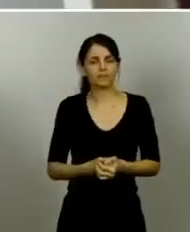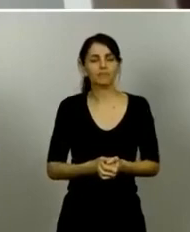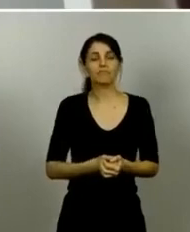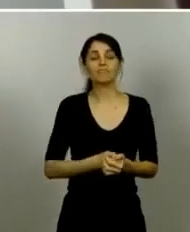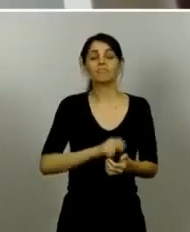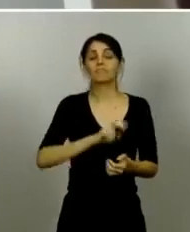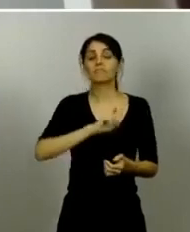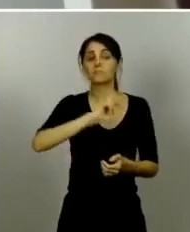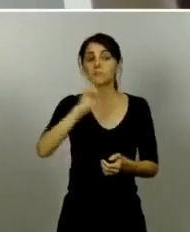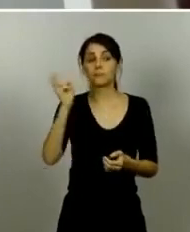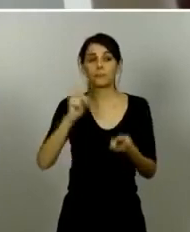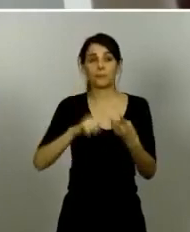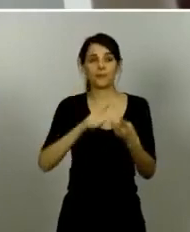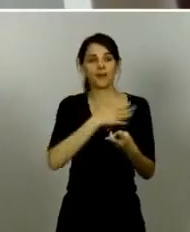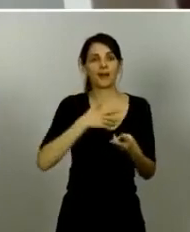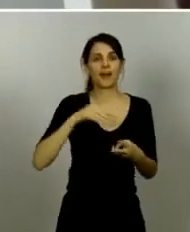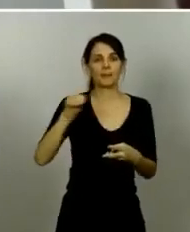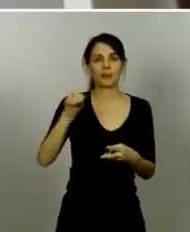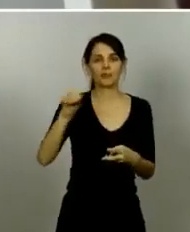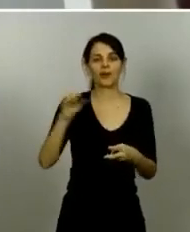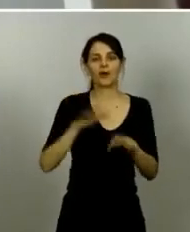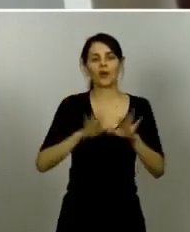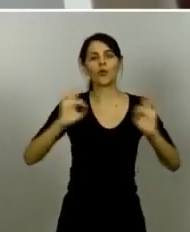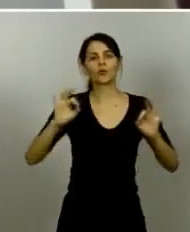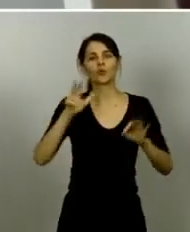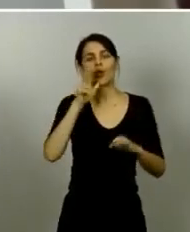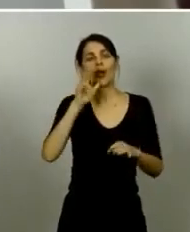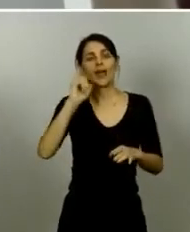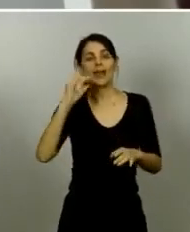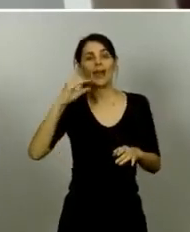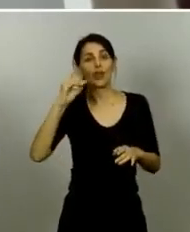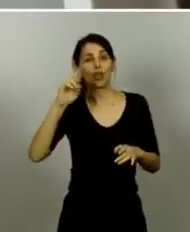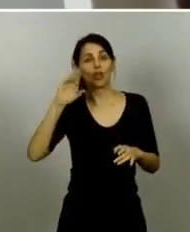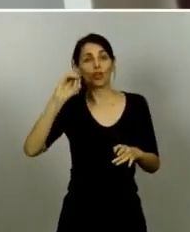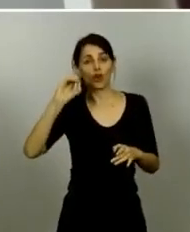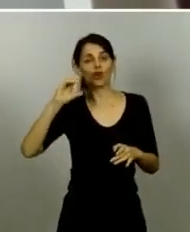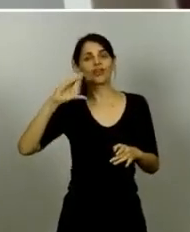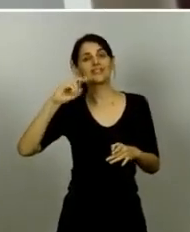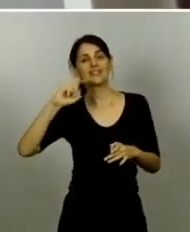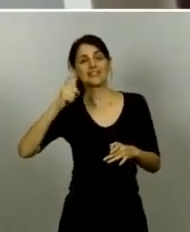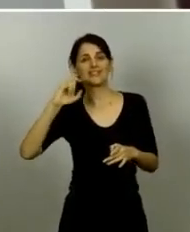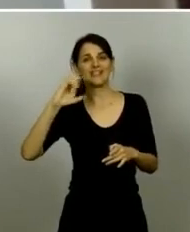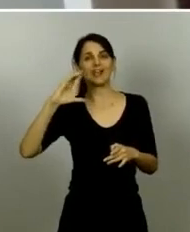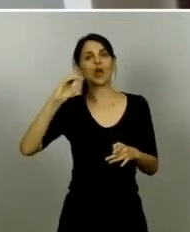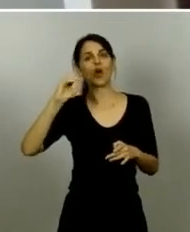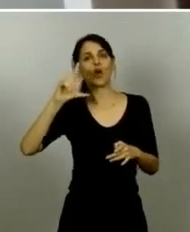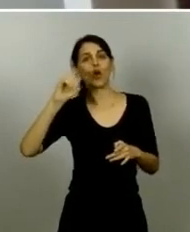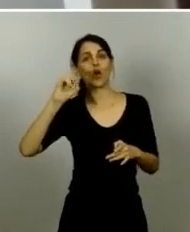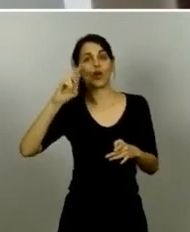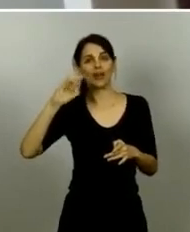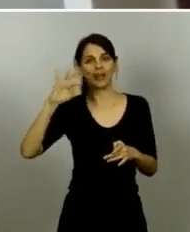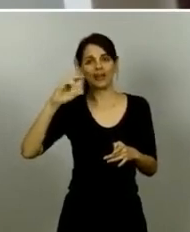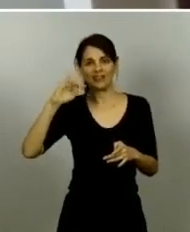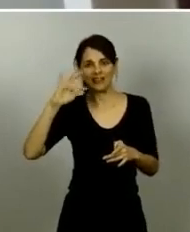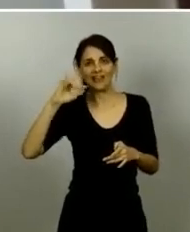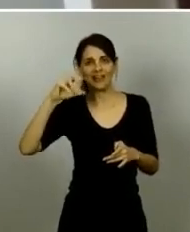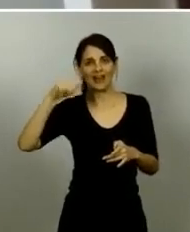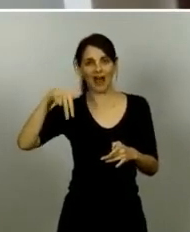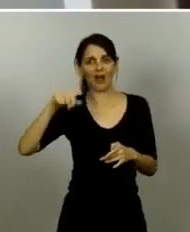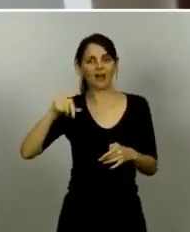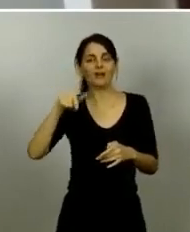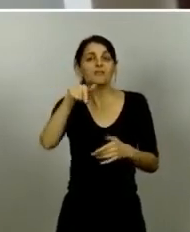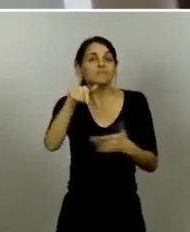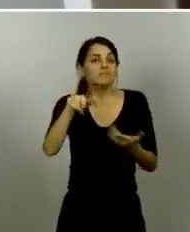por la hidroxicloroquina se ha planteado el ministerio dejar de usarla en los hospitales españoles después de los estudios que han salido de la OMS y otros